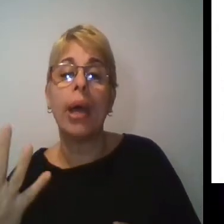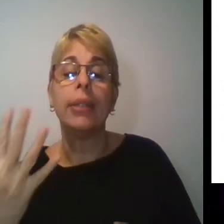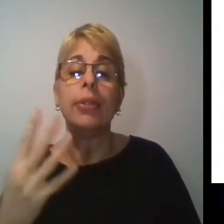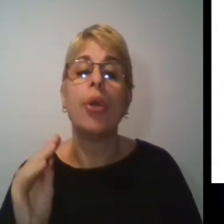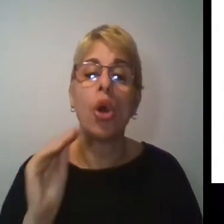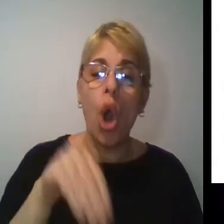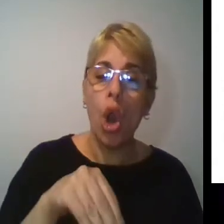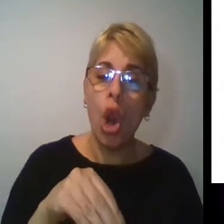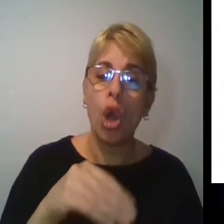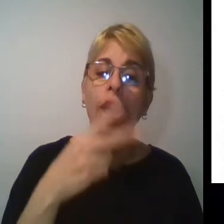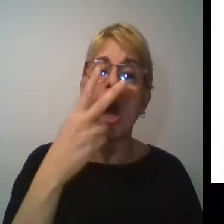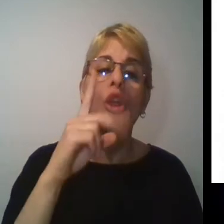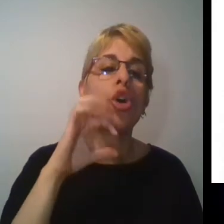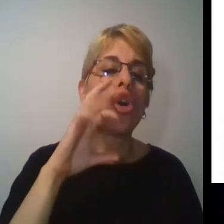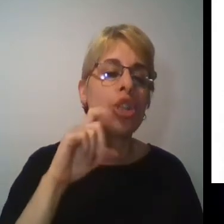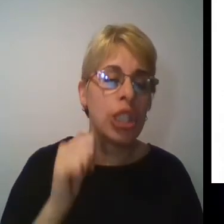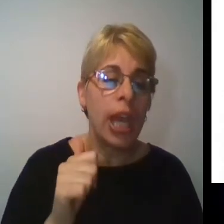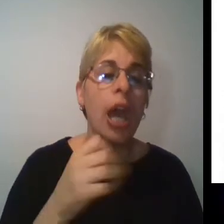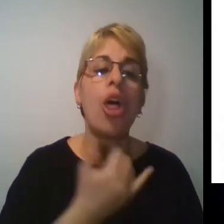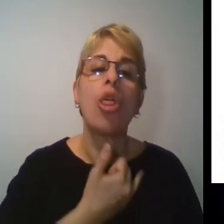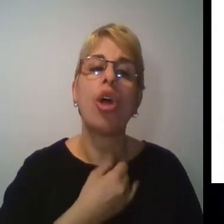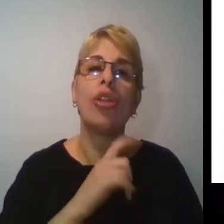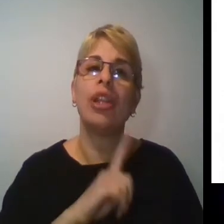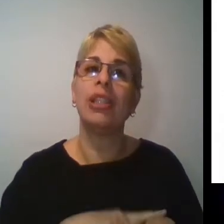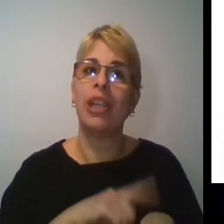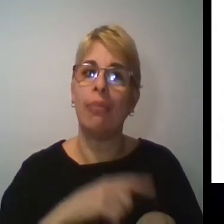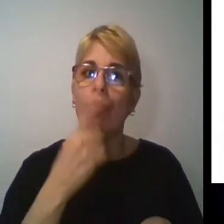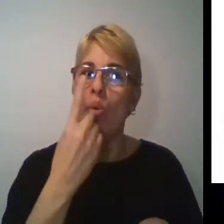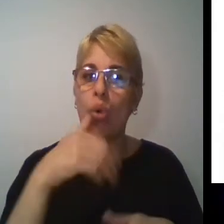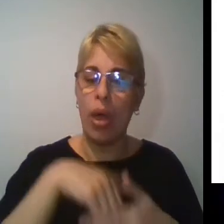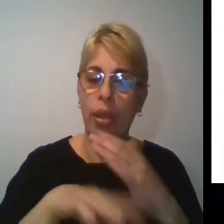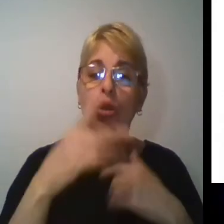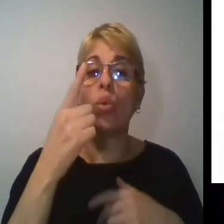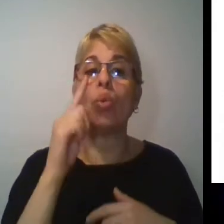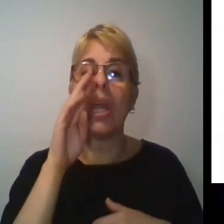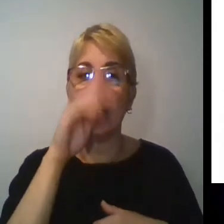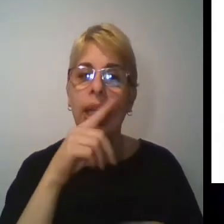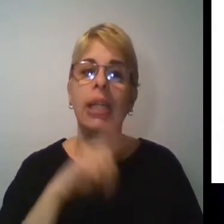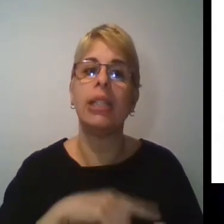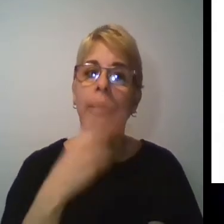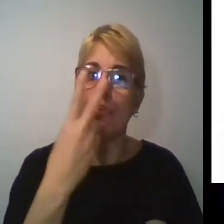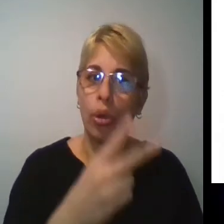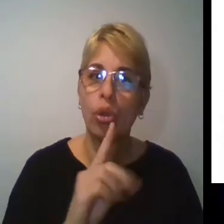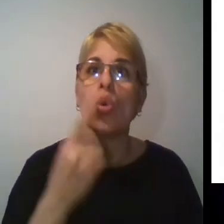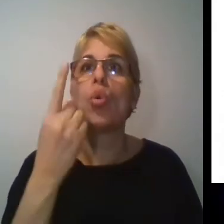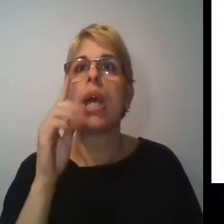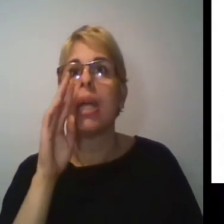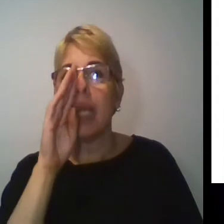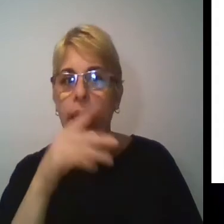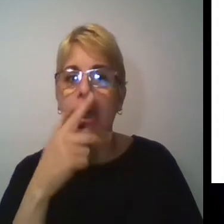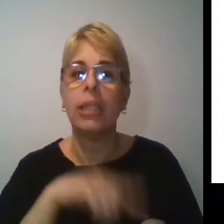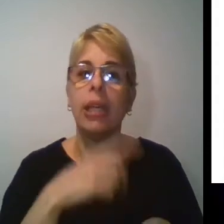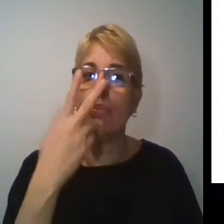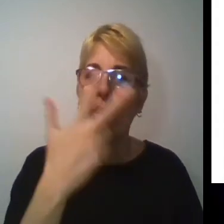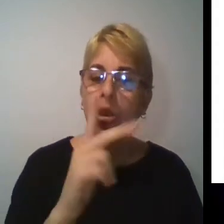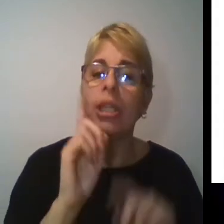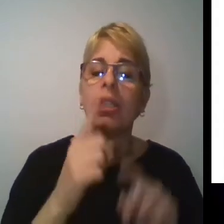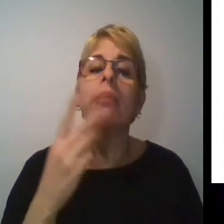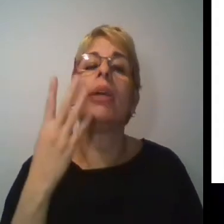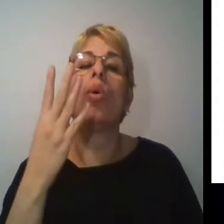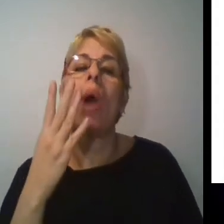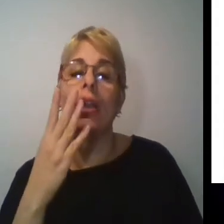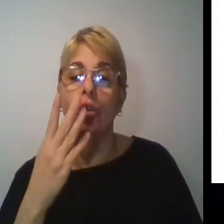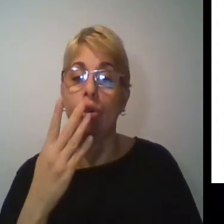las dos corcheas en el tiempo 1, una negra en el tiempo 2, una negra en el tiempo 3, una negra en el tiempo 4. Lo que